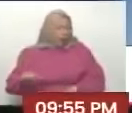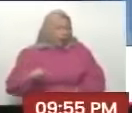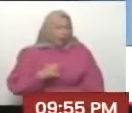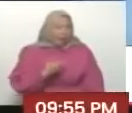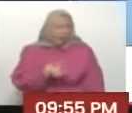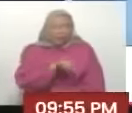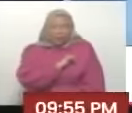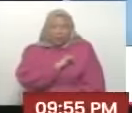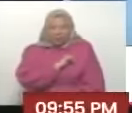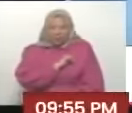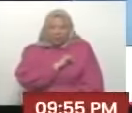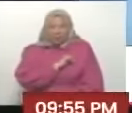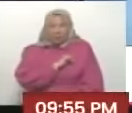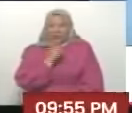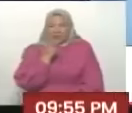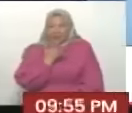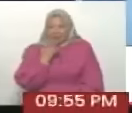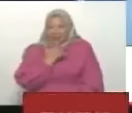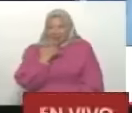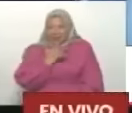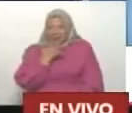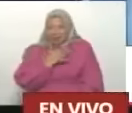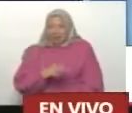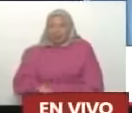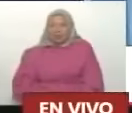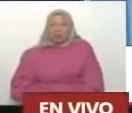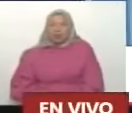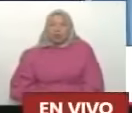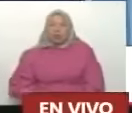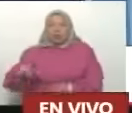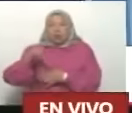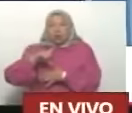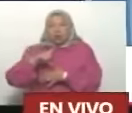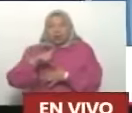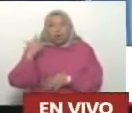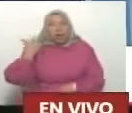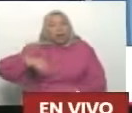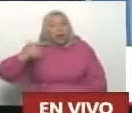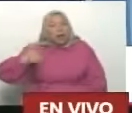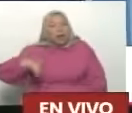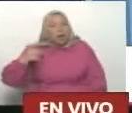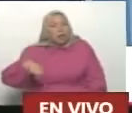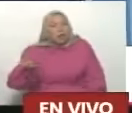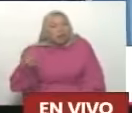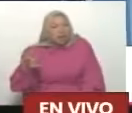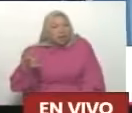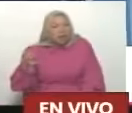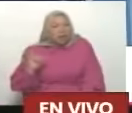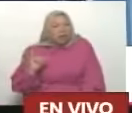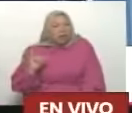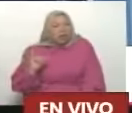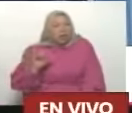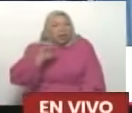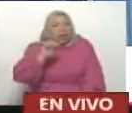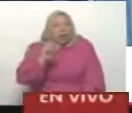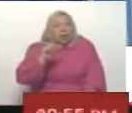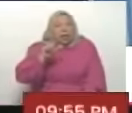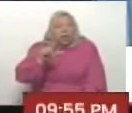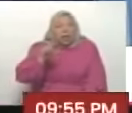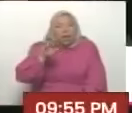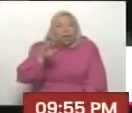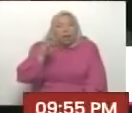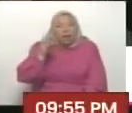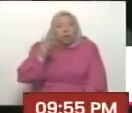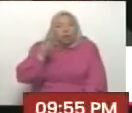¿Ah? En otros países de América Latina, en Argentina, ¿hay alboroto? El quilombo.